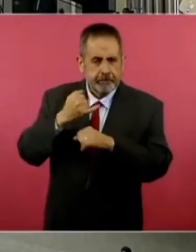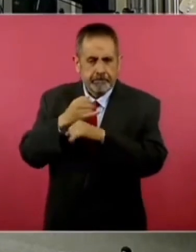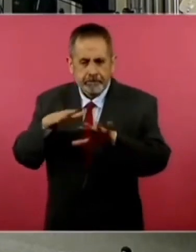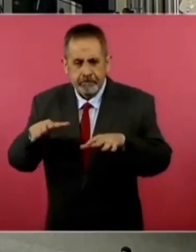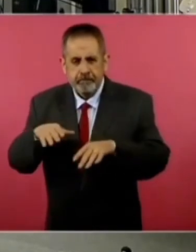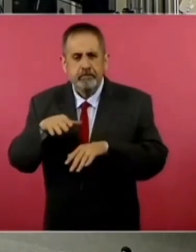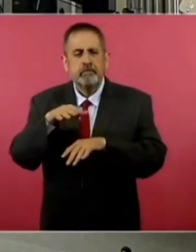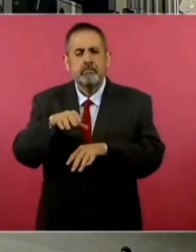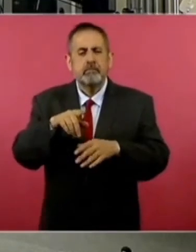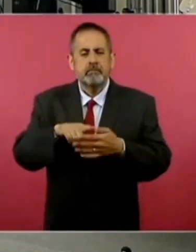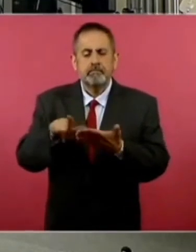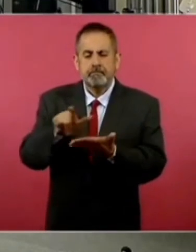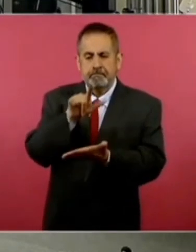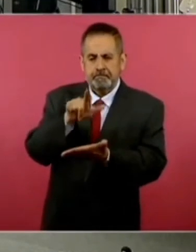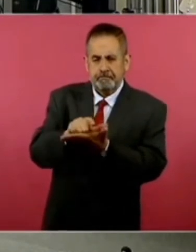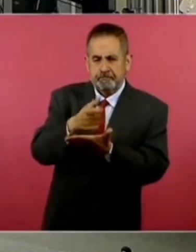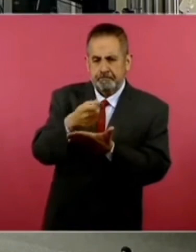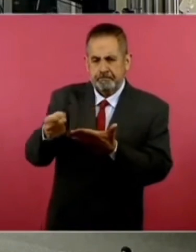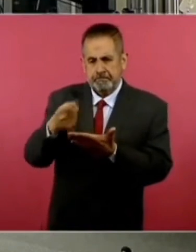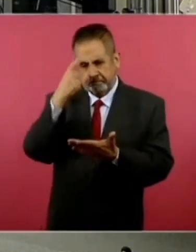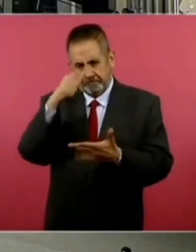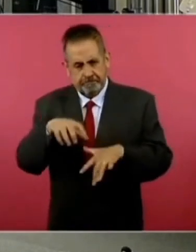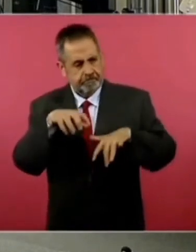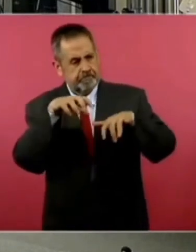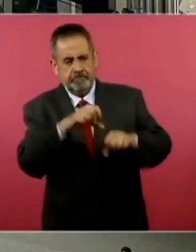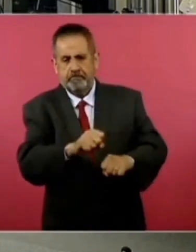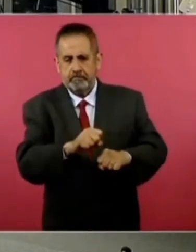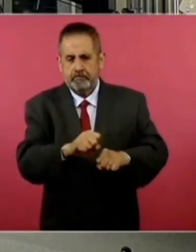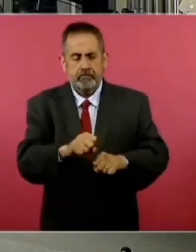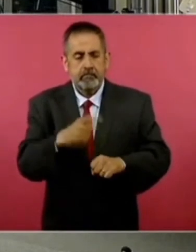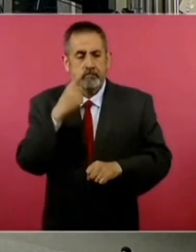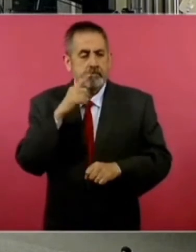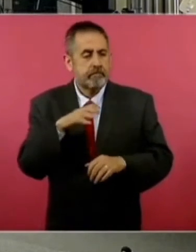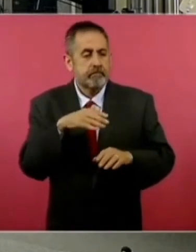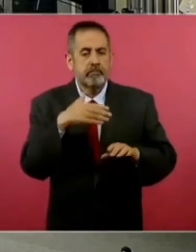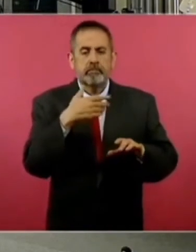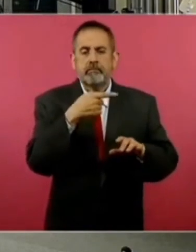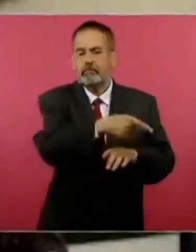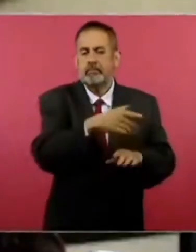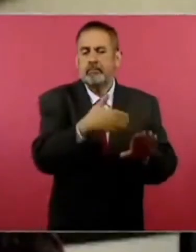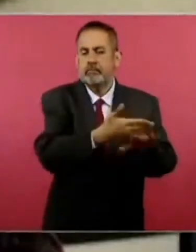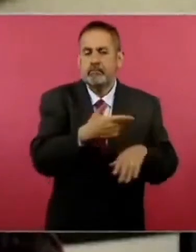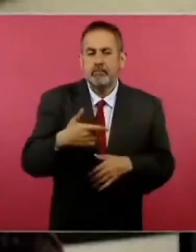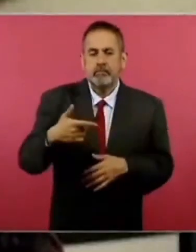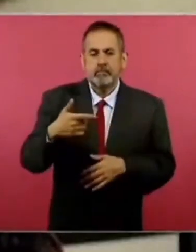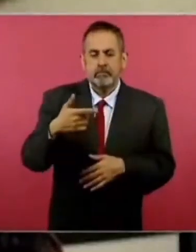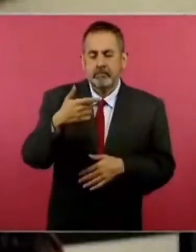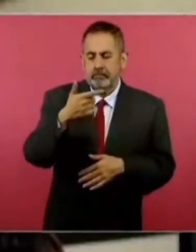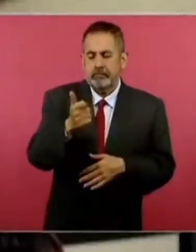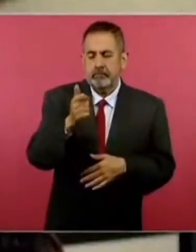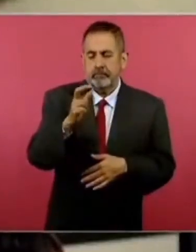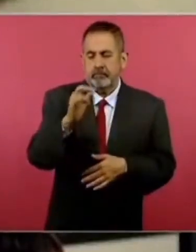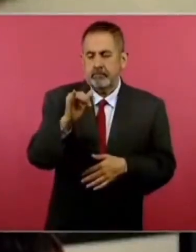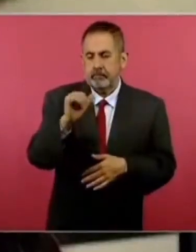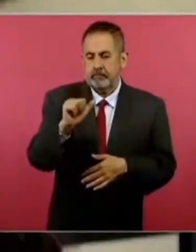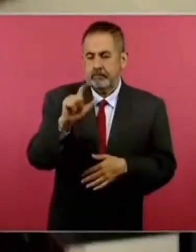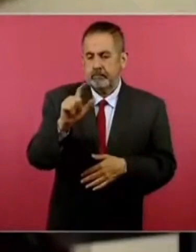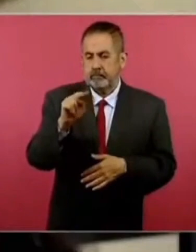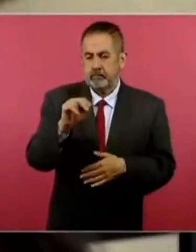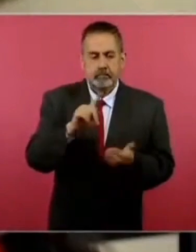órdenes de aprehensión que se han girado en contra de Genaro García Luna, en contra de familiares,